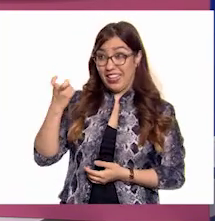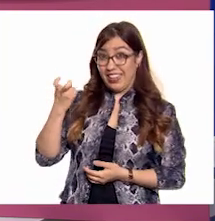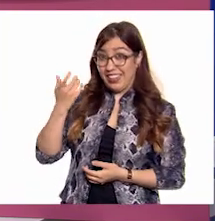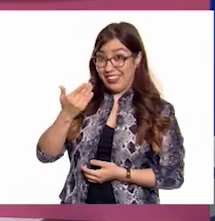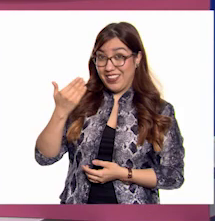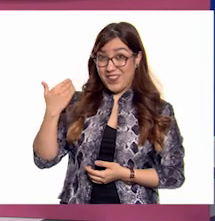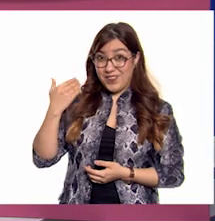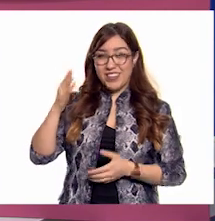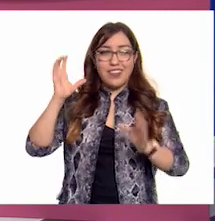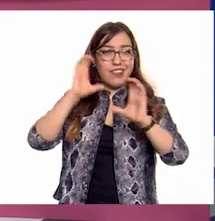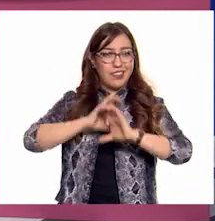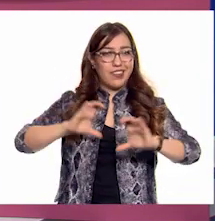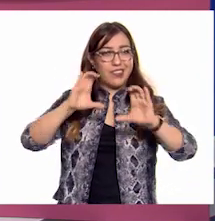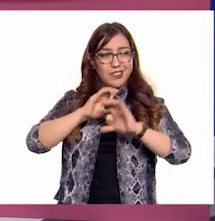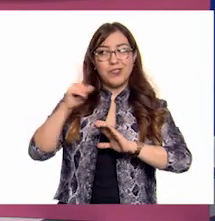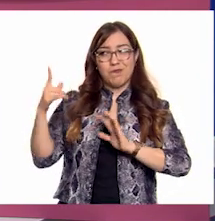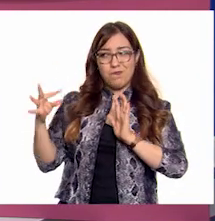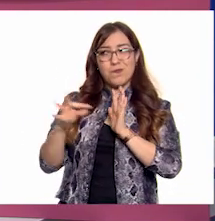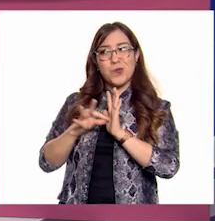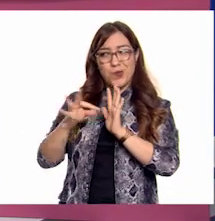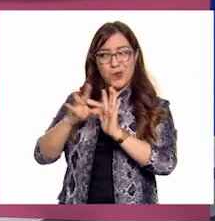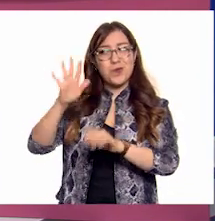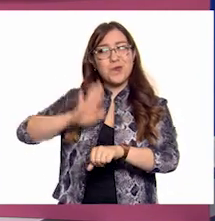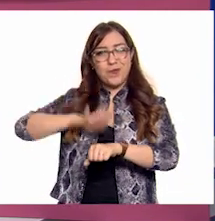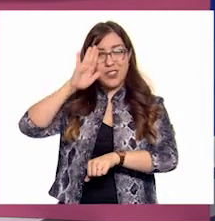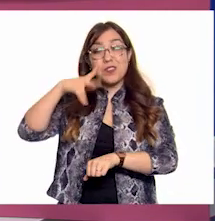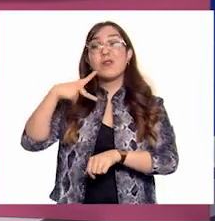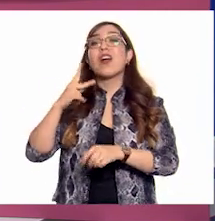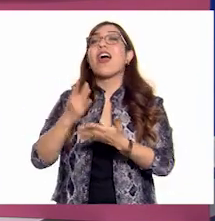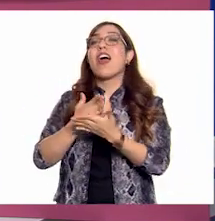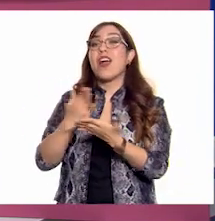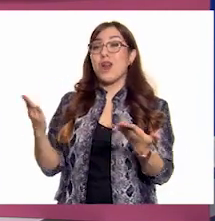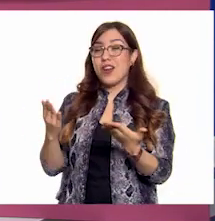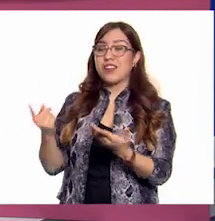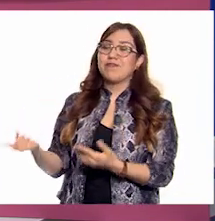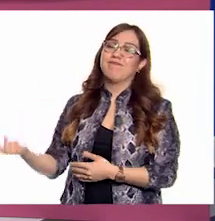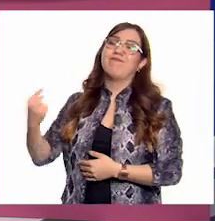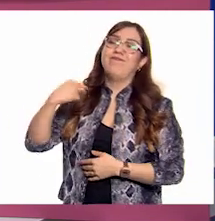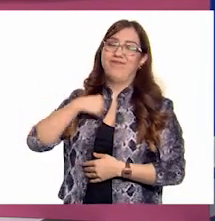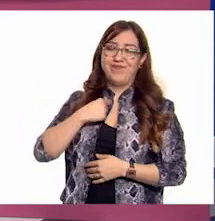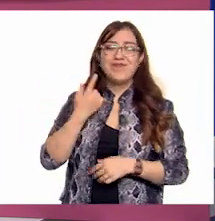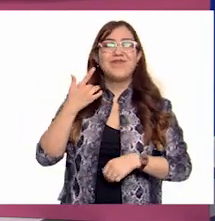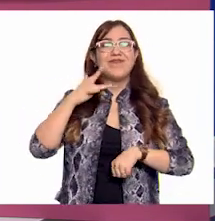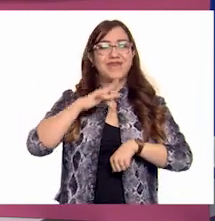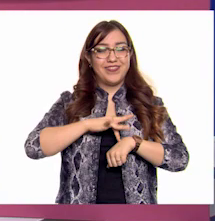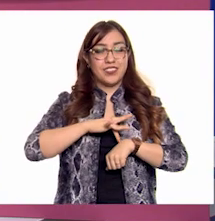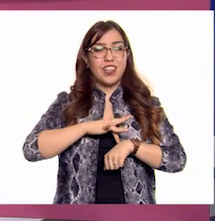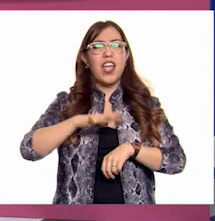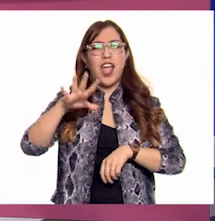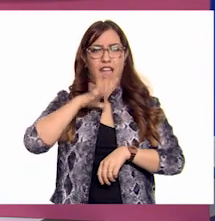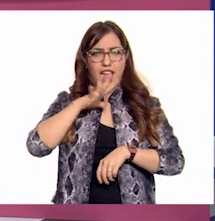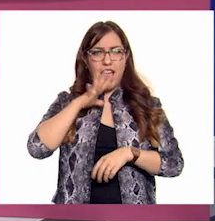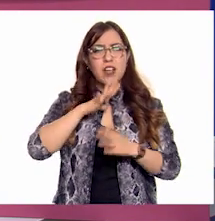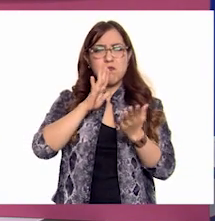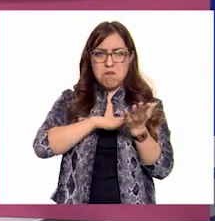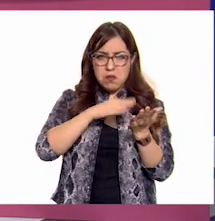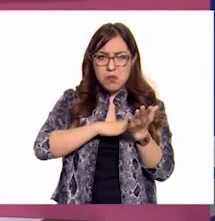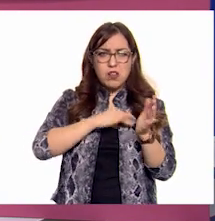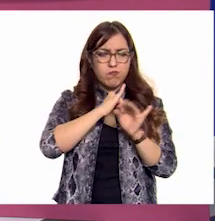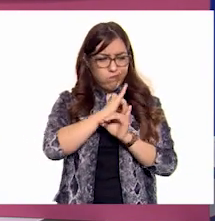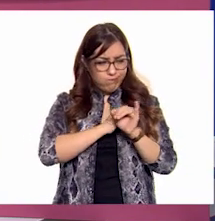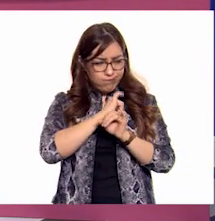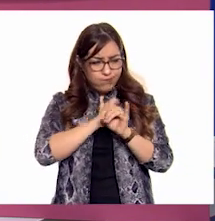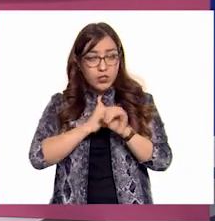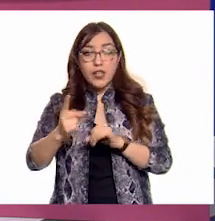muchos puntos, Ale Pero ahora viene mi postura Existen documentos y estudios que hacen referencia al